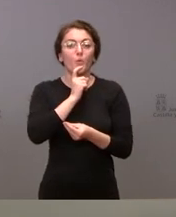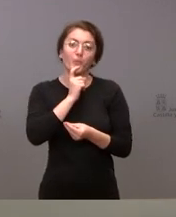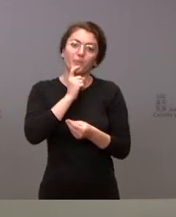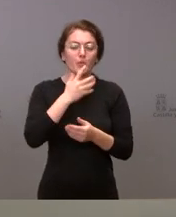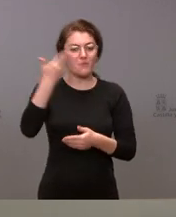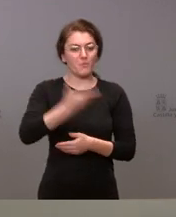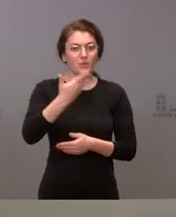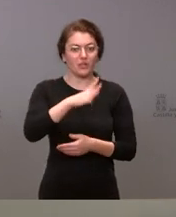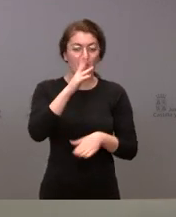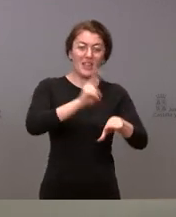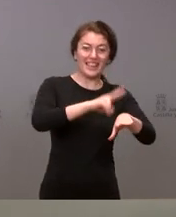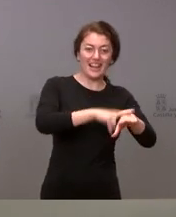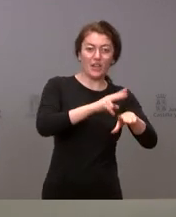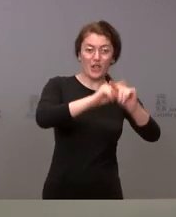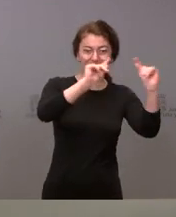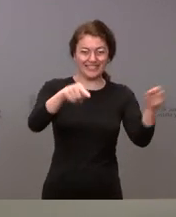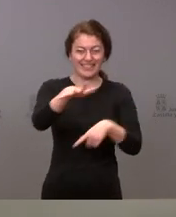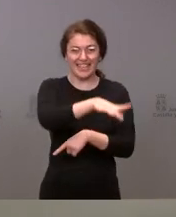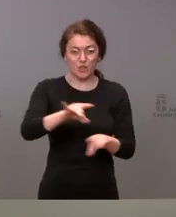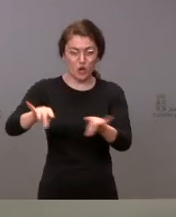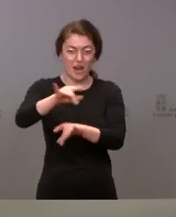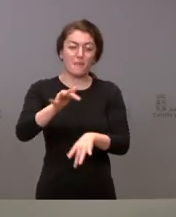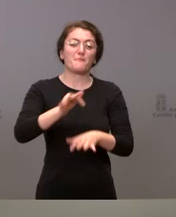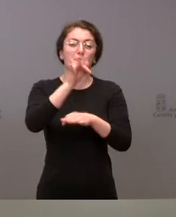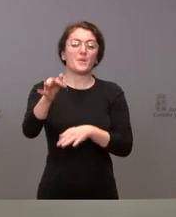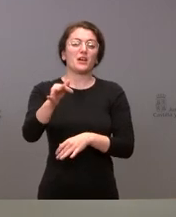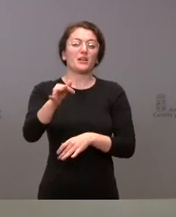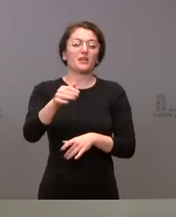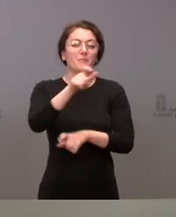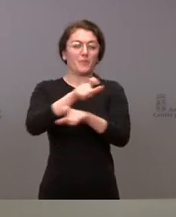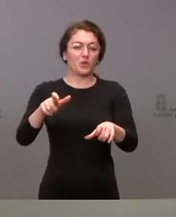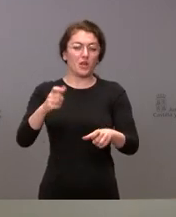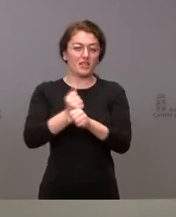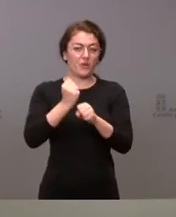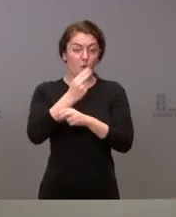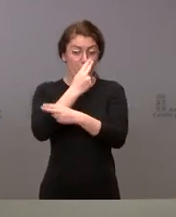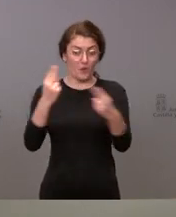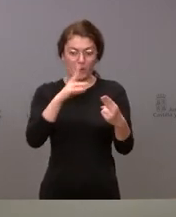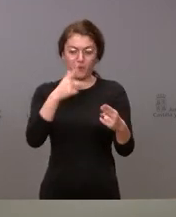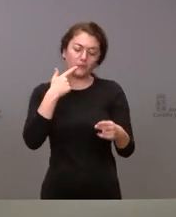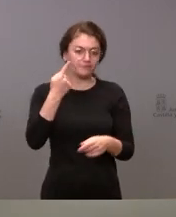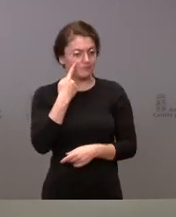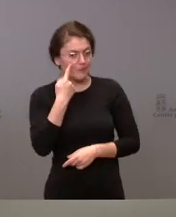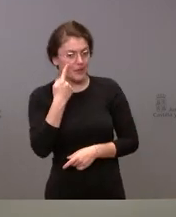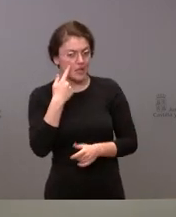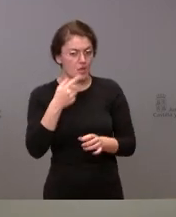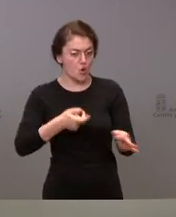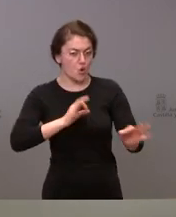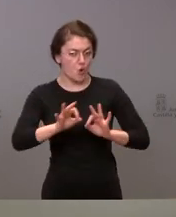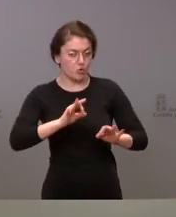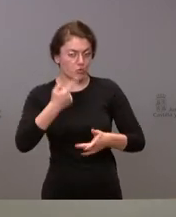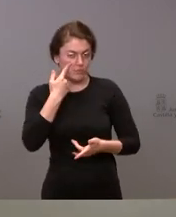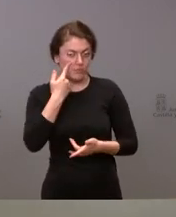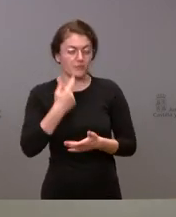de las delegaciones territoriales y los empleados públicos que van a estar pendientes de este proceso, van a permitir